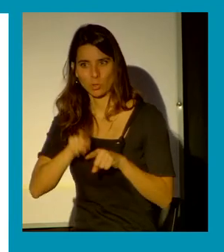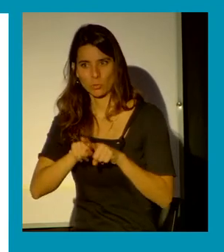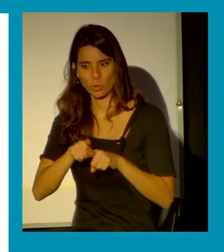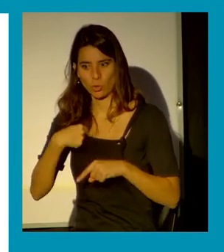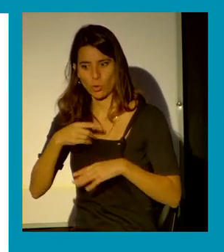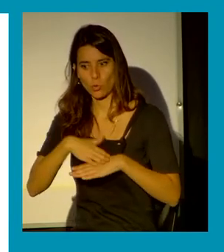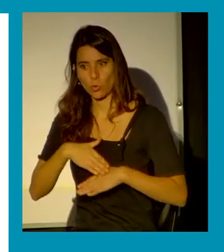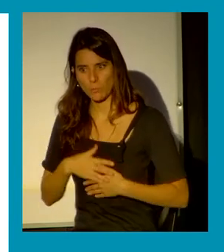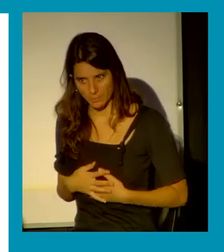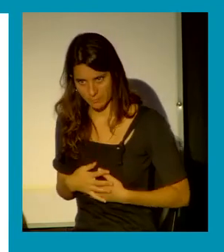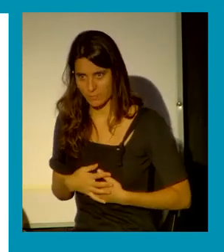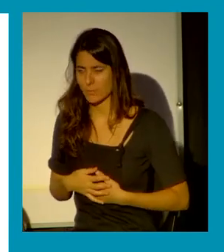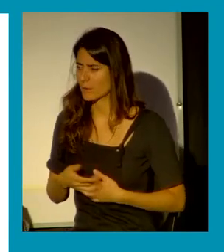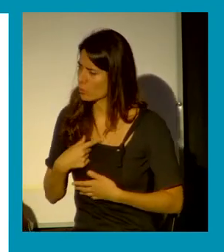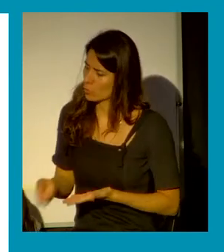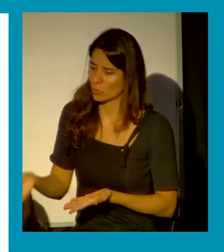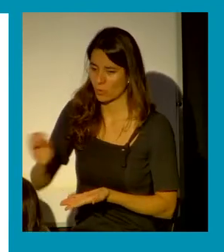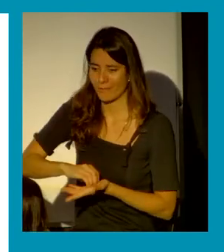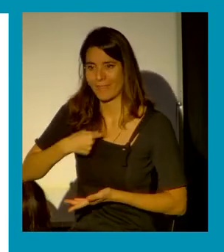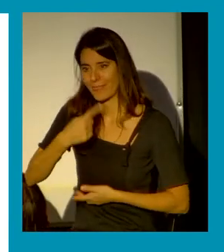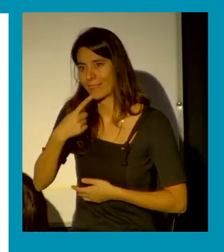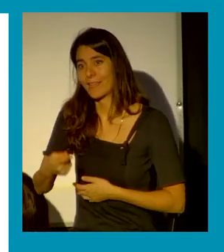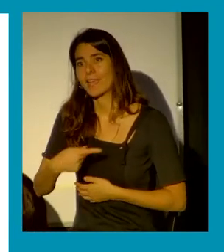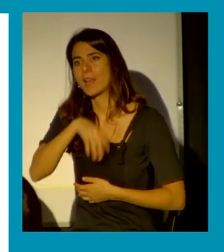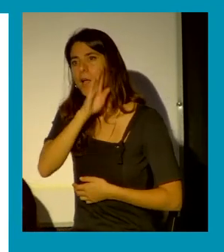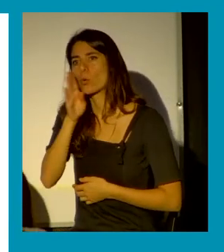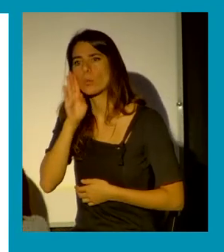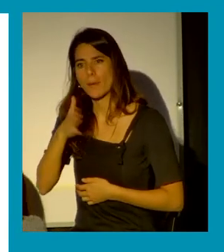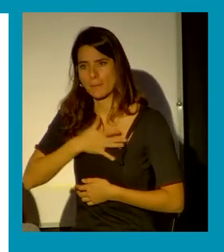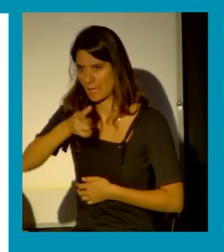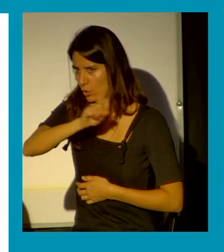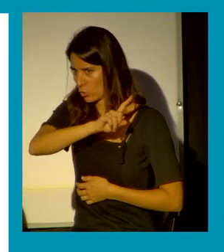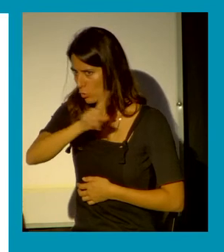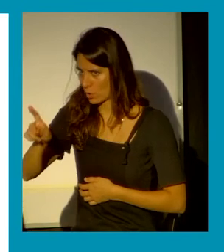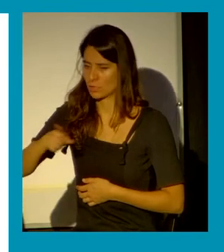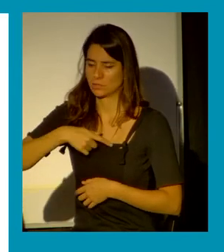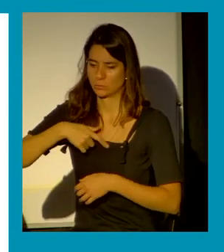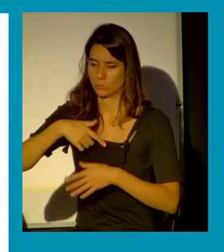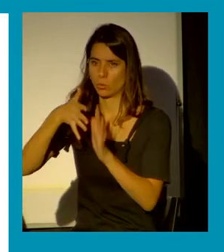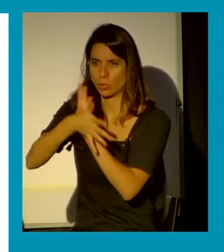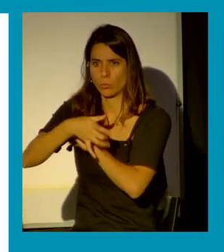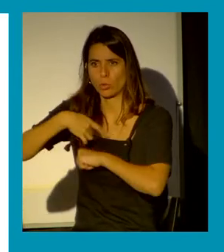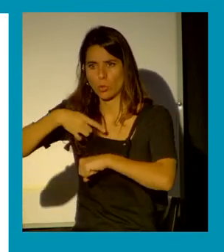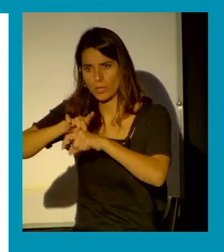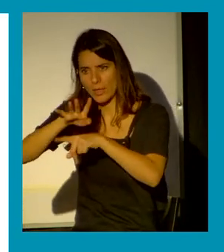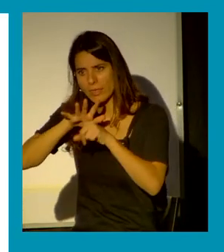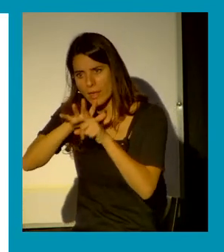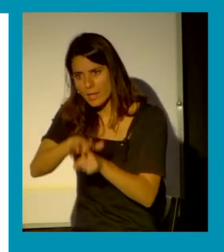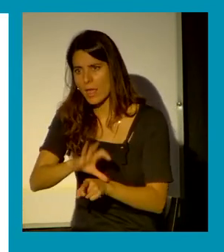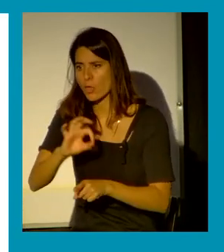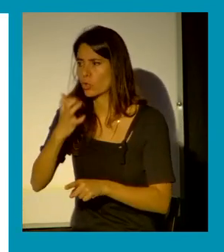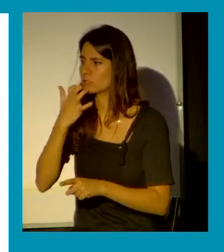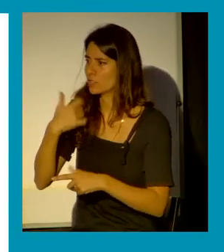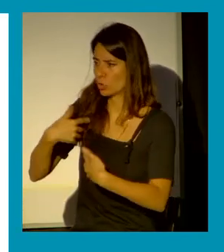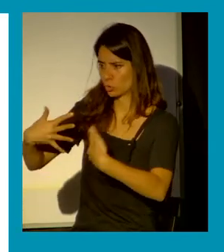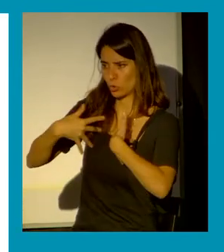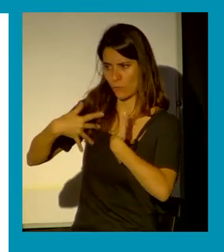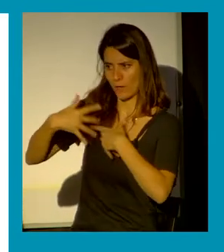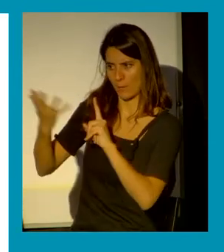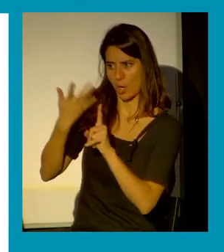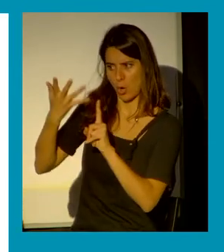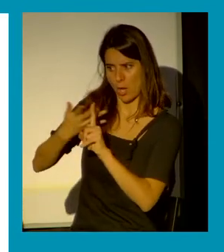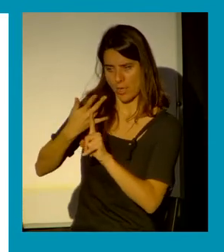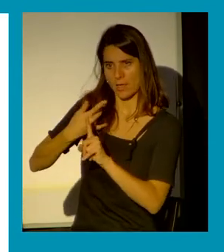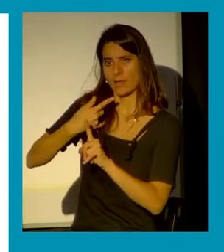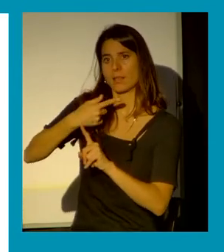ser racializada y que tú plantees que por el hecho de haber sufrido violencia pues puede haber un cuestionamiento a esa maternidad o esas